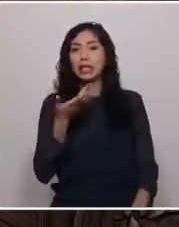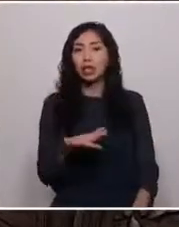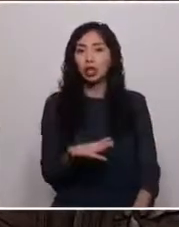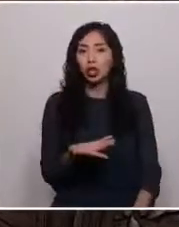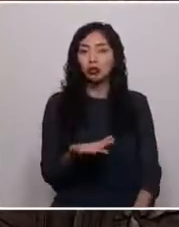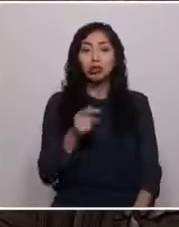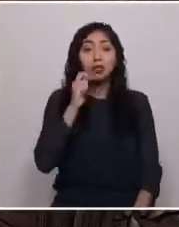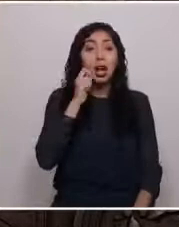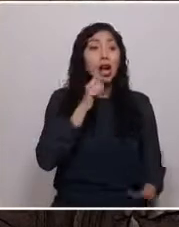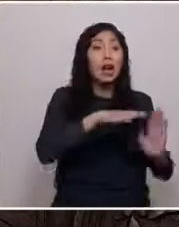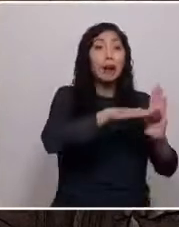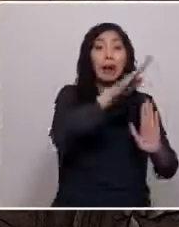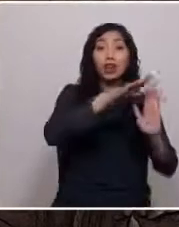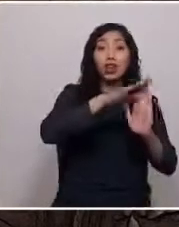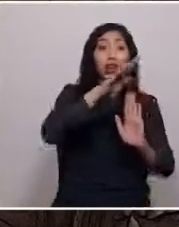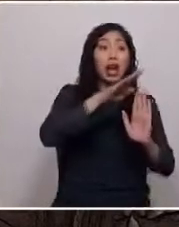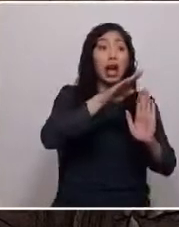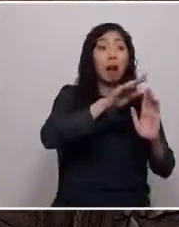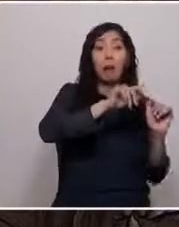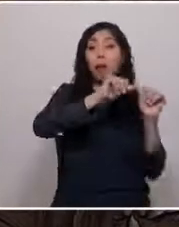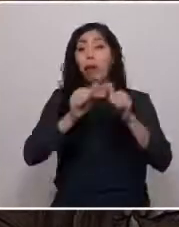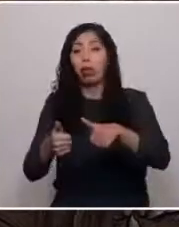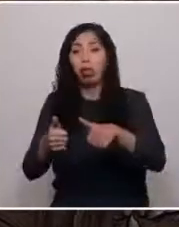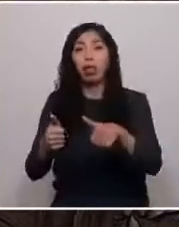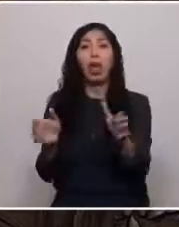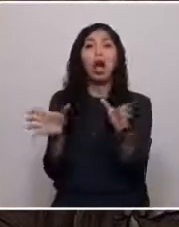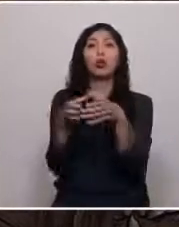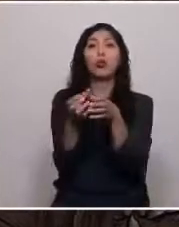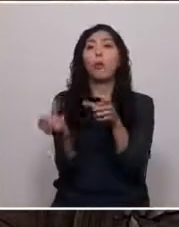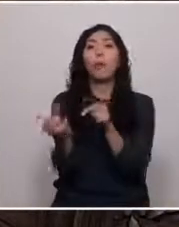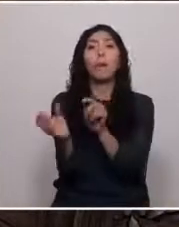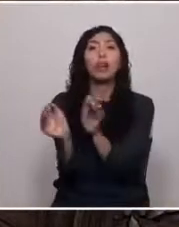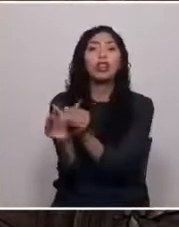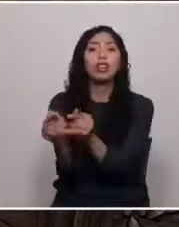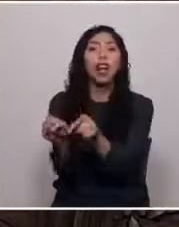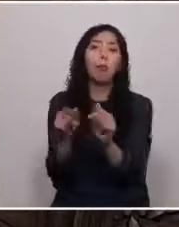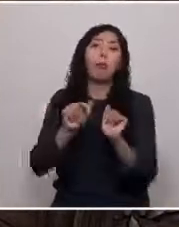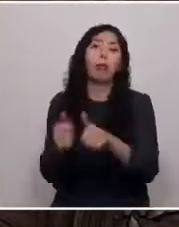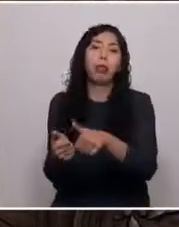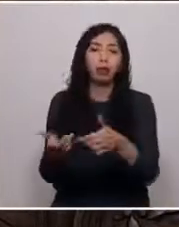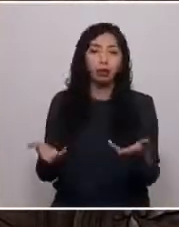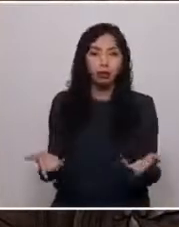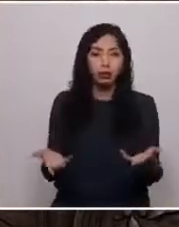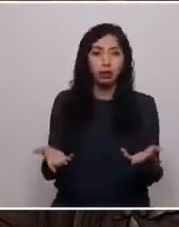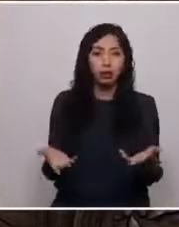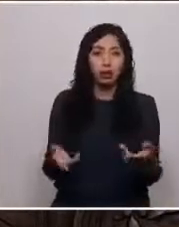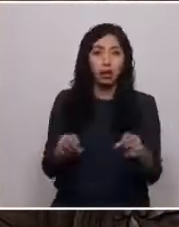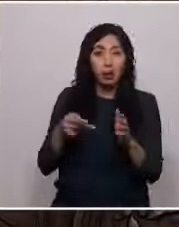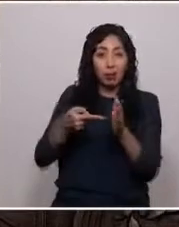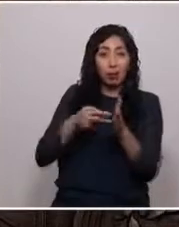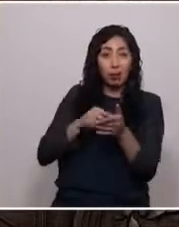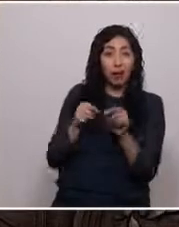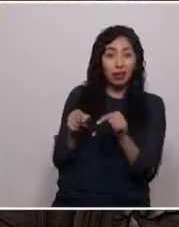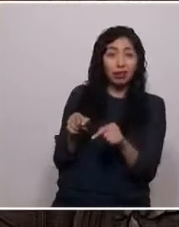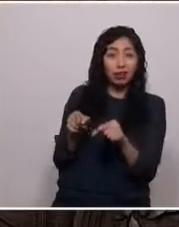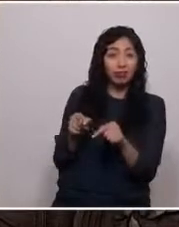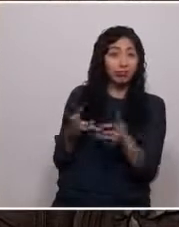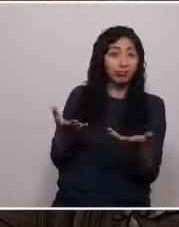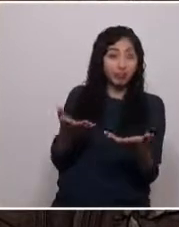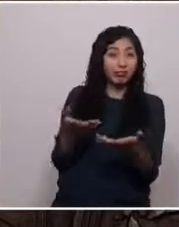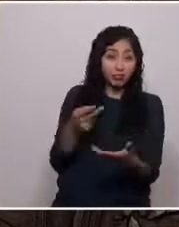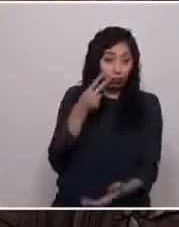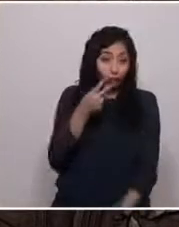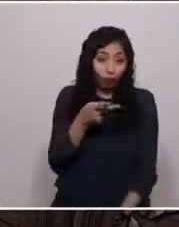mayorías transitorias aplasten a las minorías. El problema de aplicar esta tesis está a la vista,